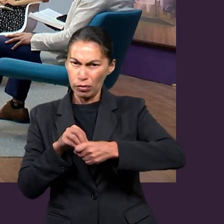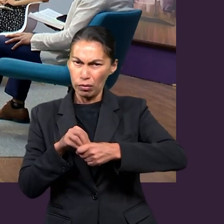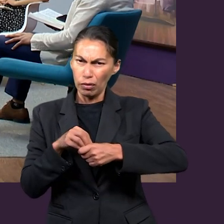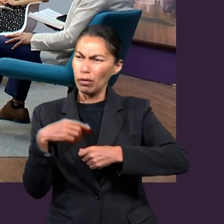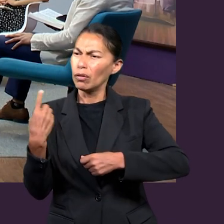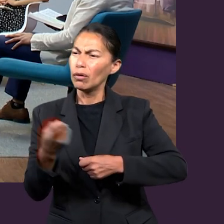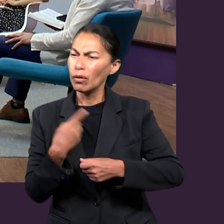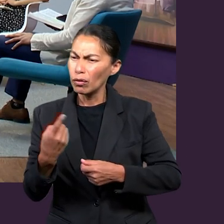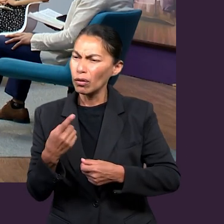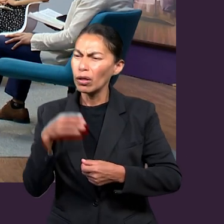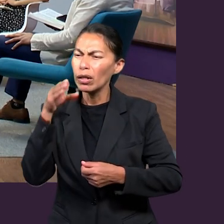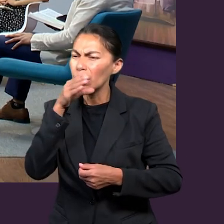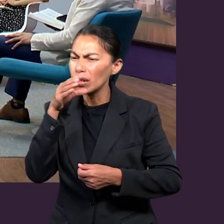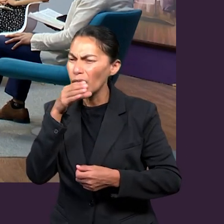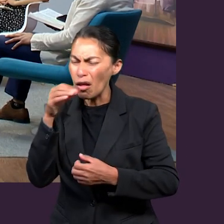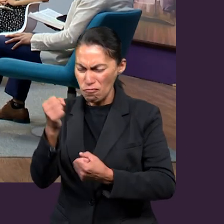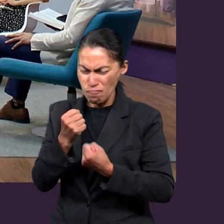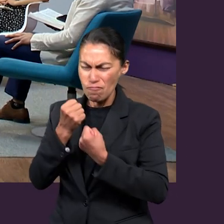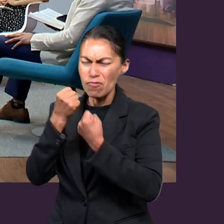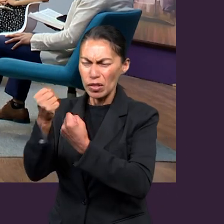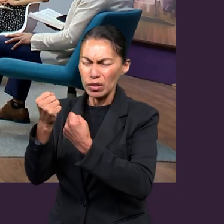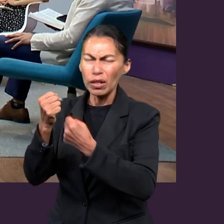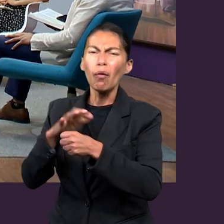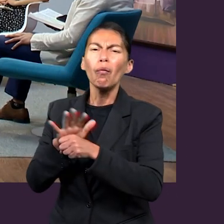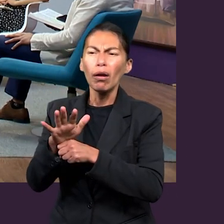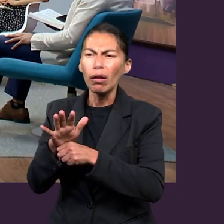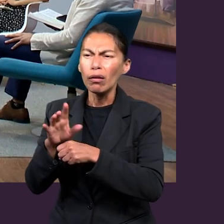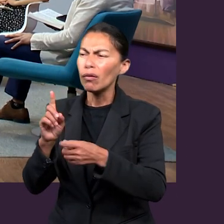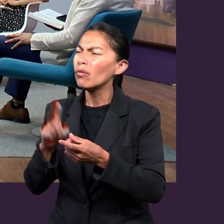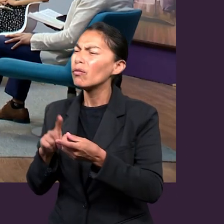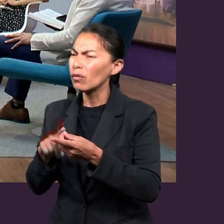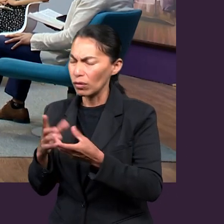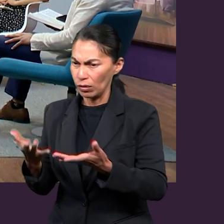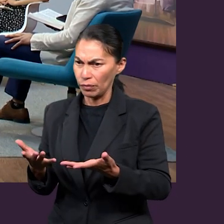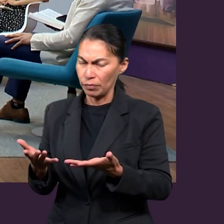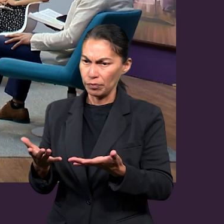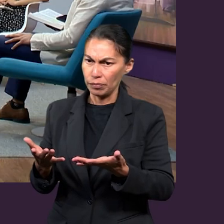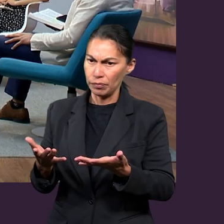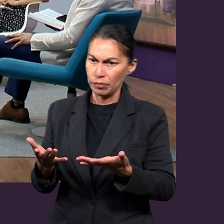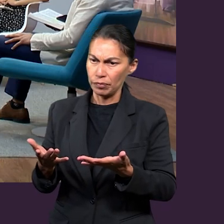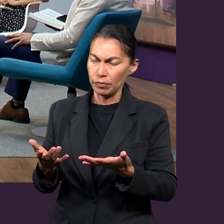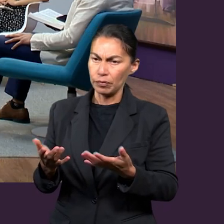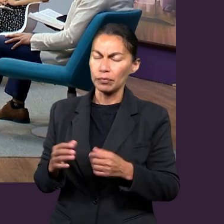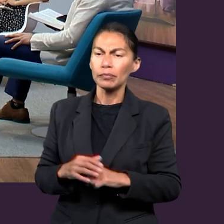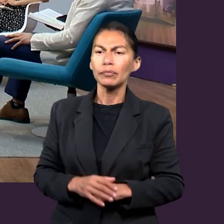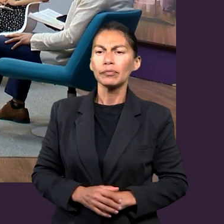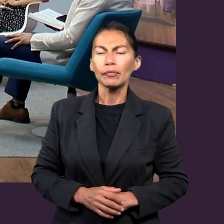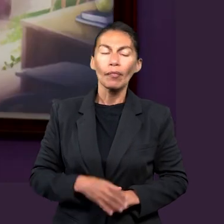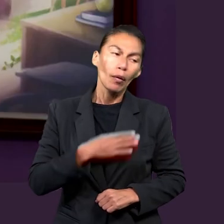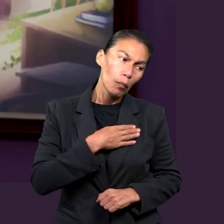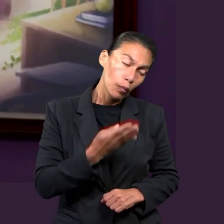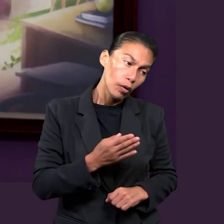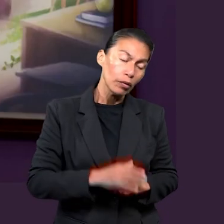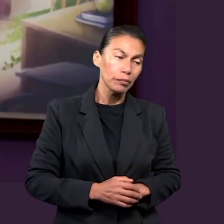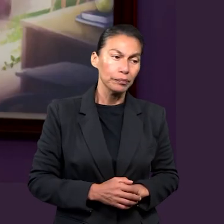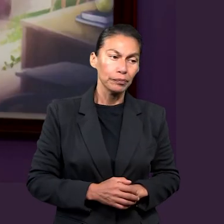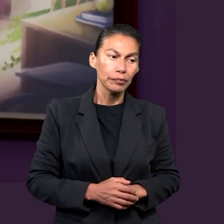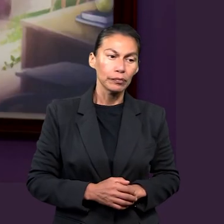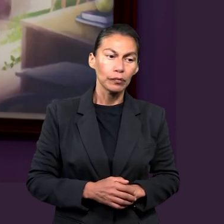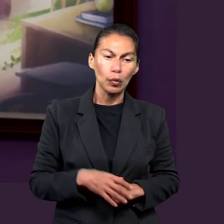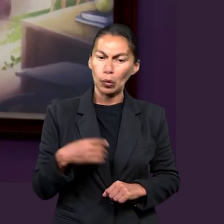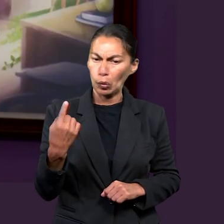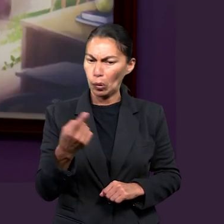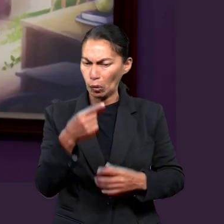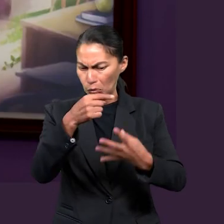cristianos, ¿dónde está realmente la fortaleza del equipo, digamos así, de batalla? Bueno,